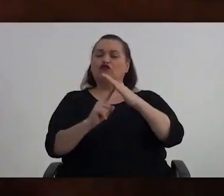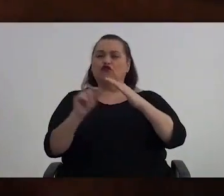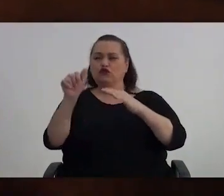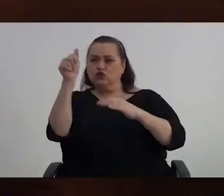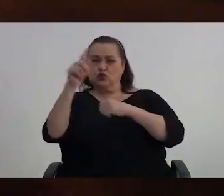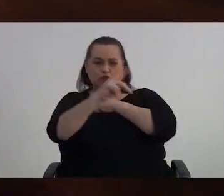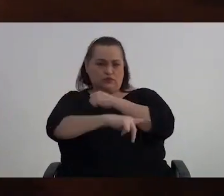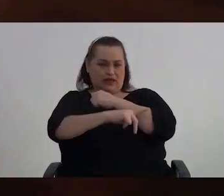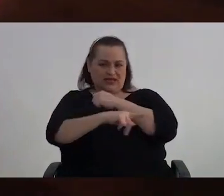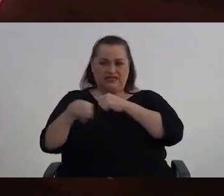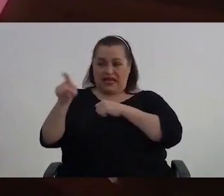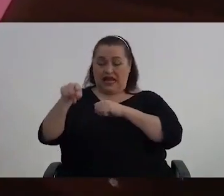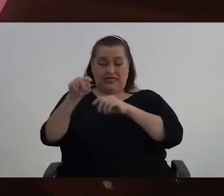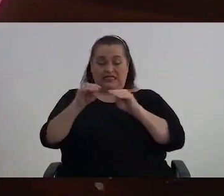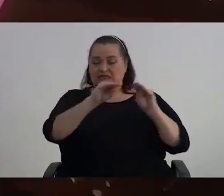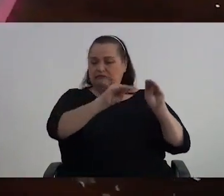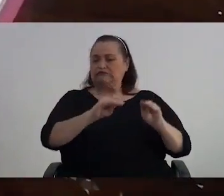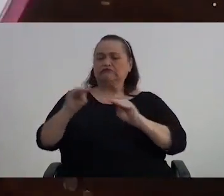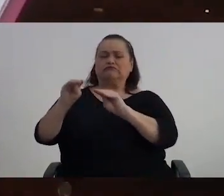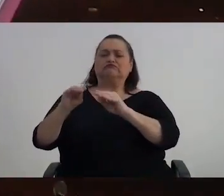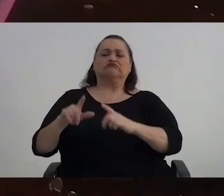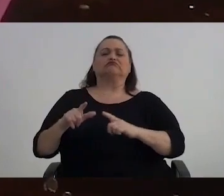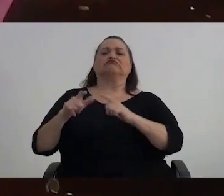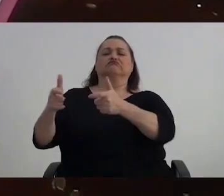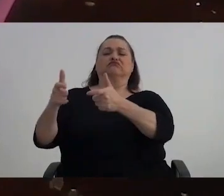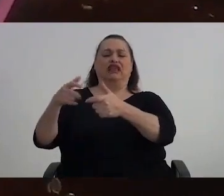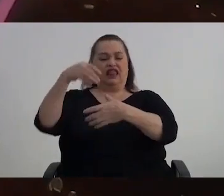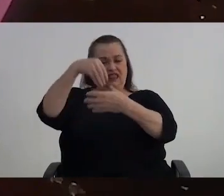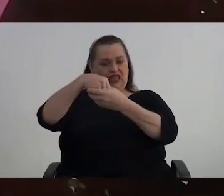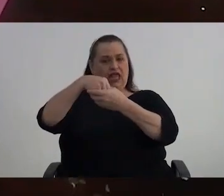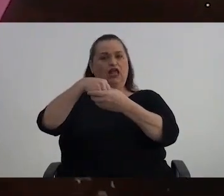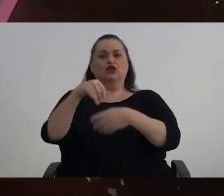han sido desplazadas dentro de sus propios países.